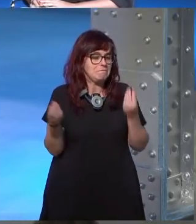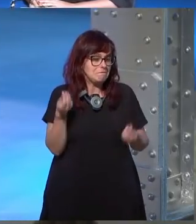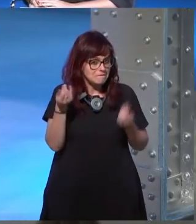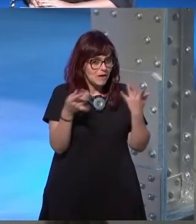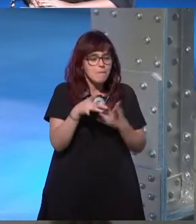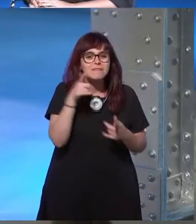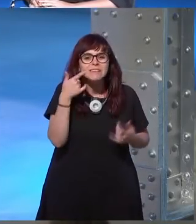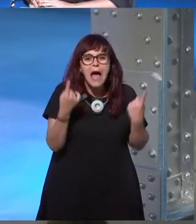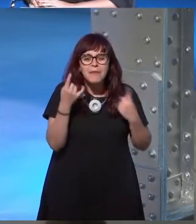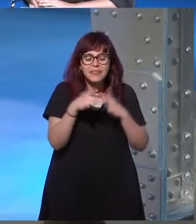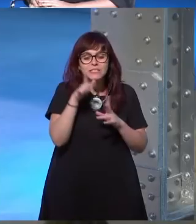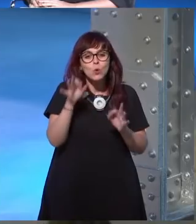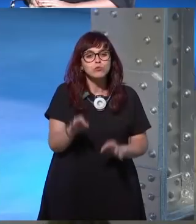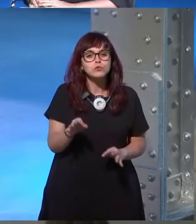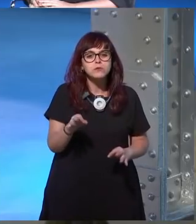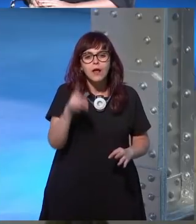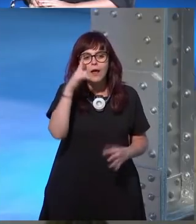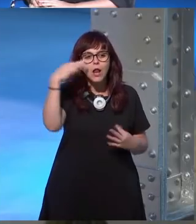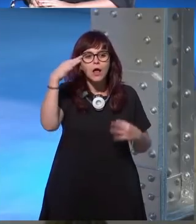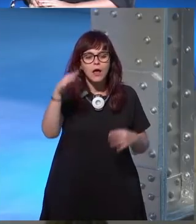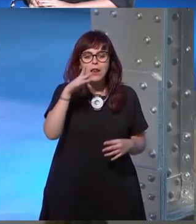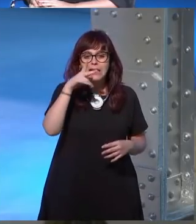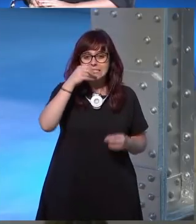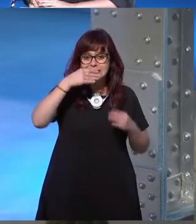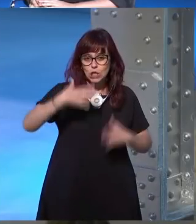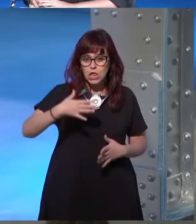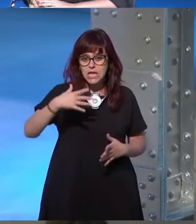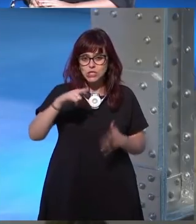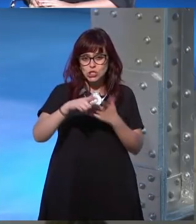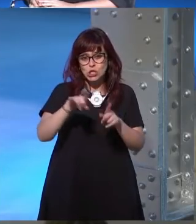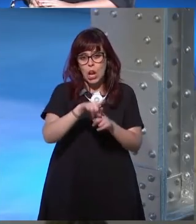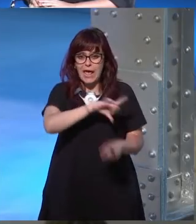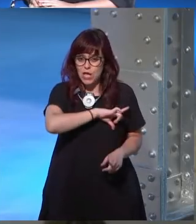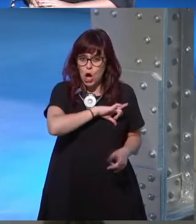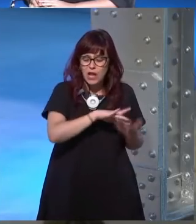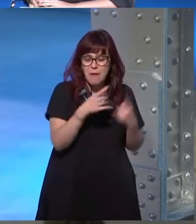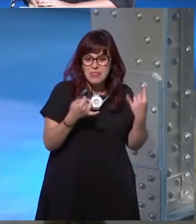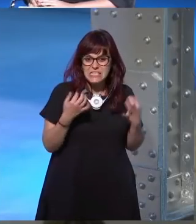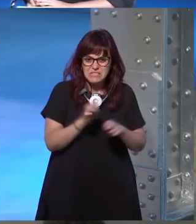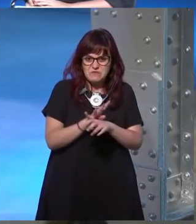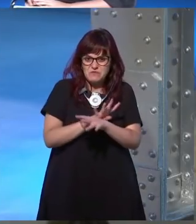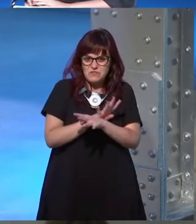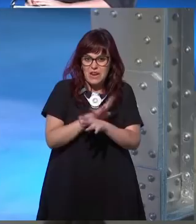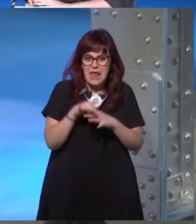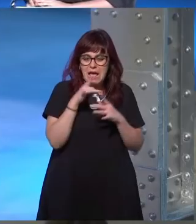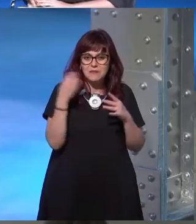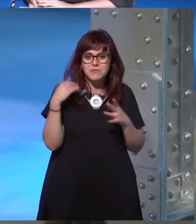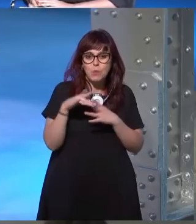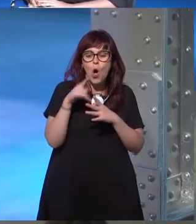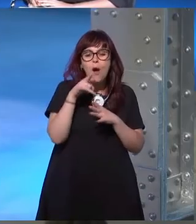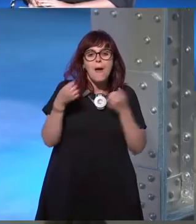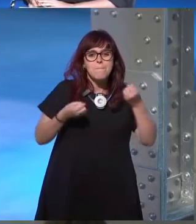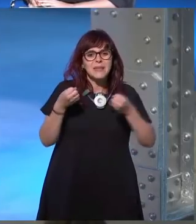soy la única que cuando se estaba leyendo las historias son legión tenía un poco como de repelús los vehículos babosa y todo